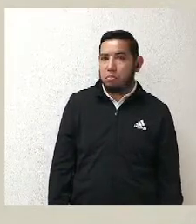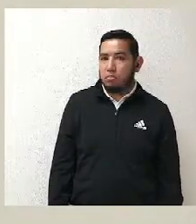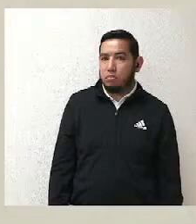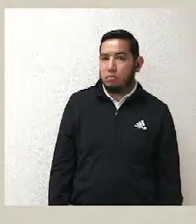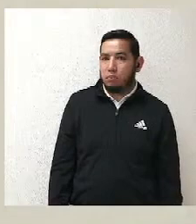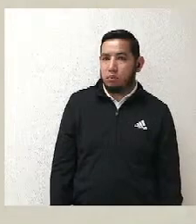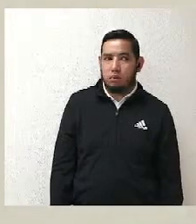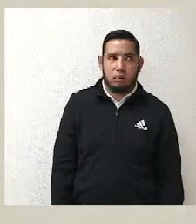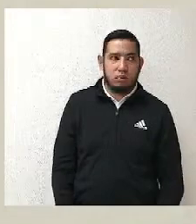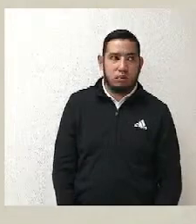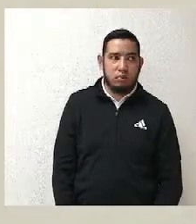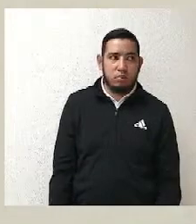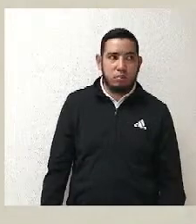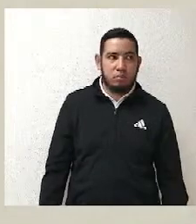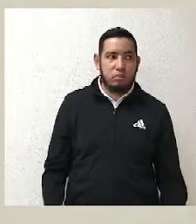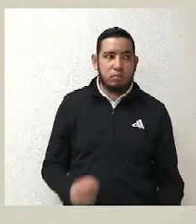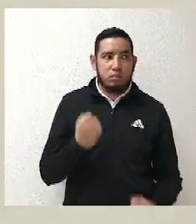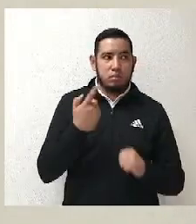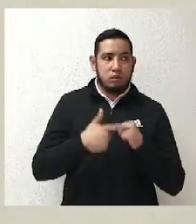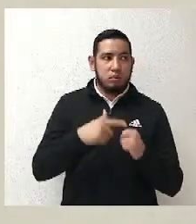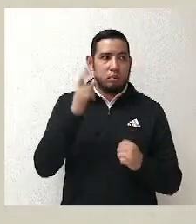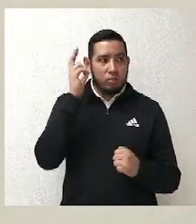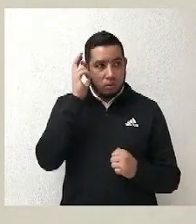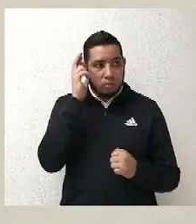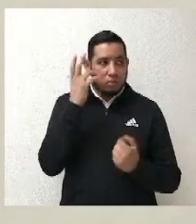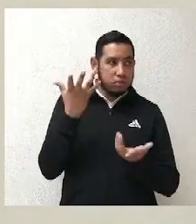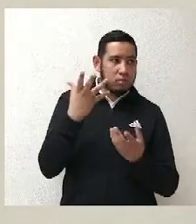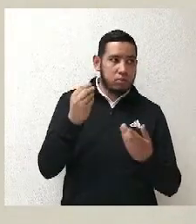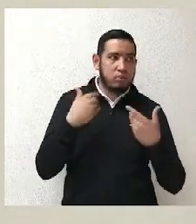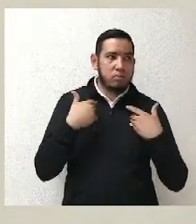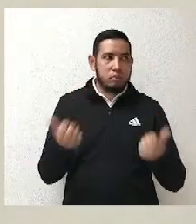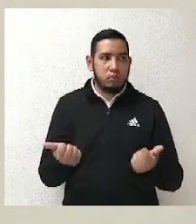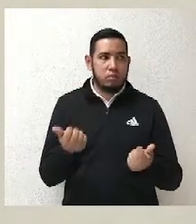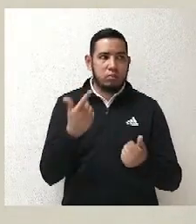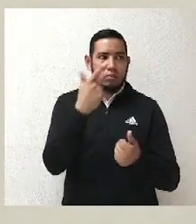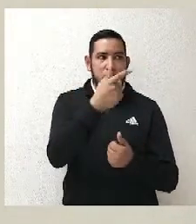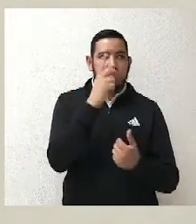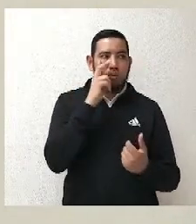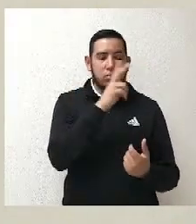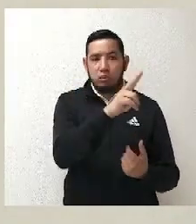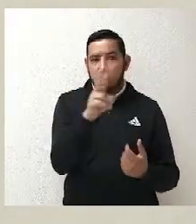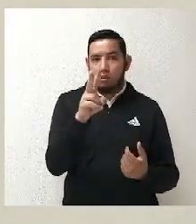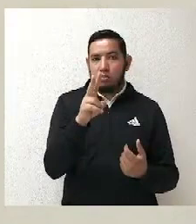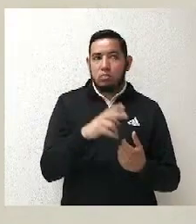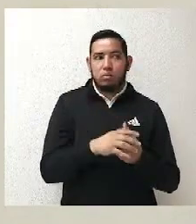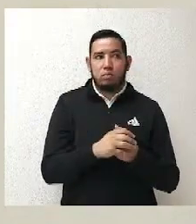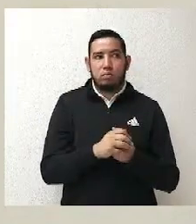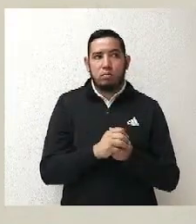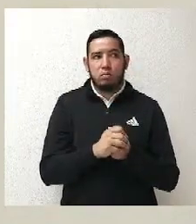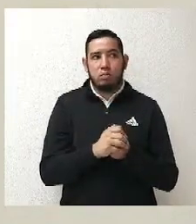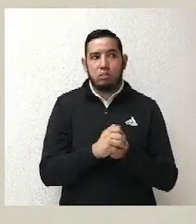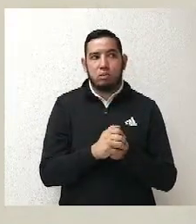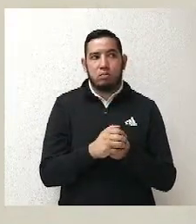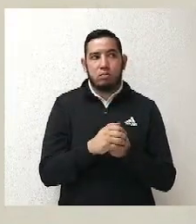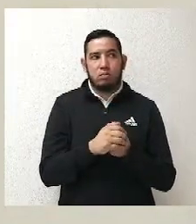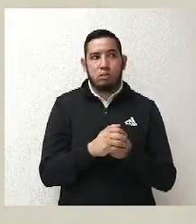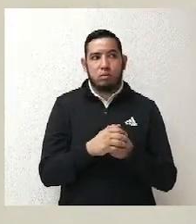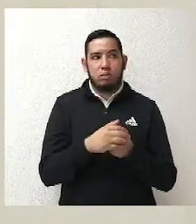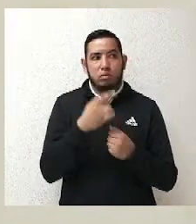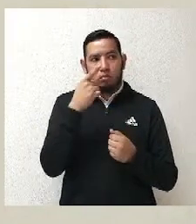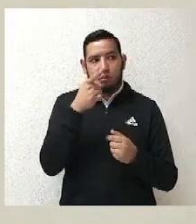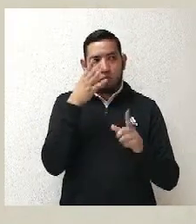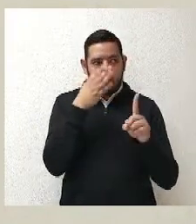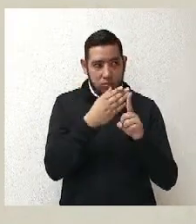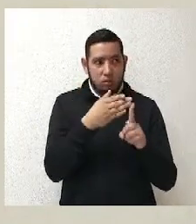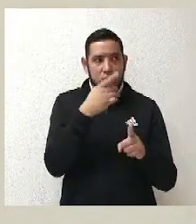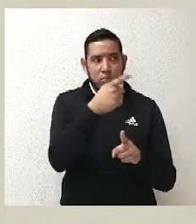o los estudiantes, si algo no quedó claro, porque como que de repente damos por hecho ciertos temas procesales